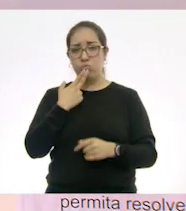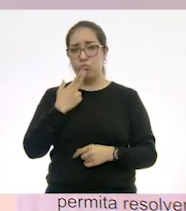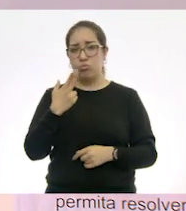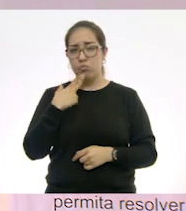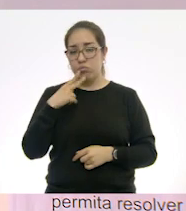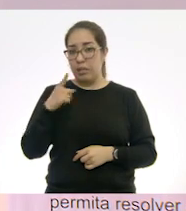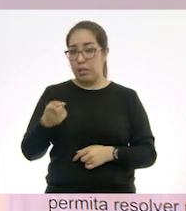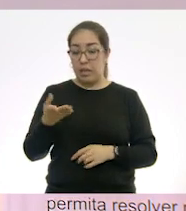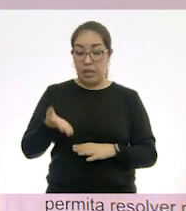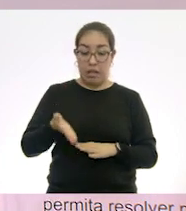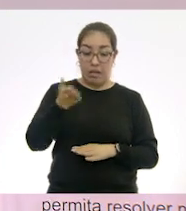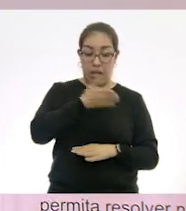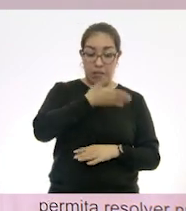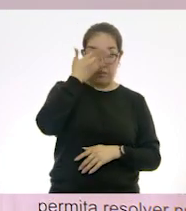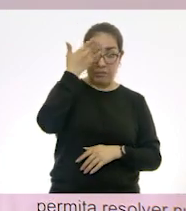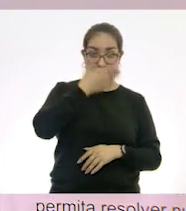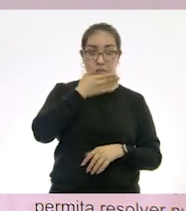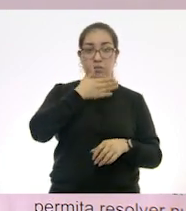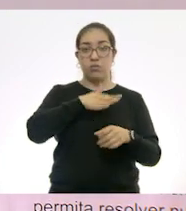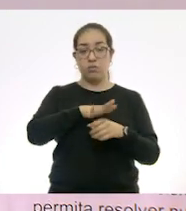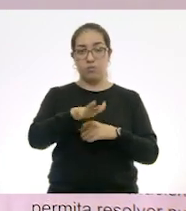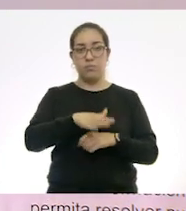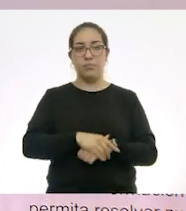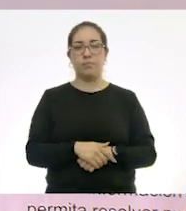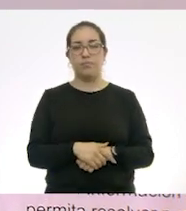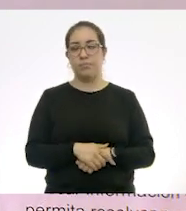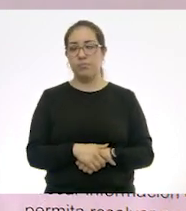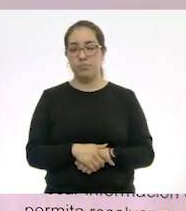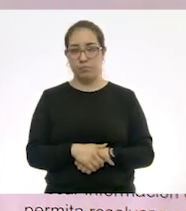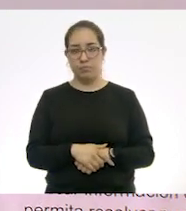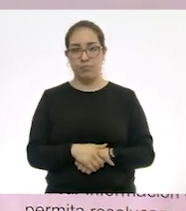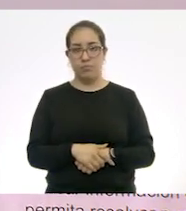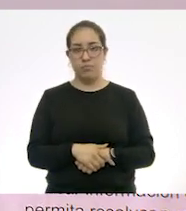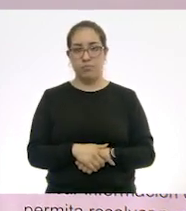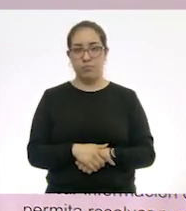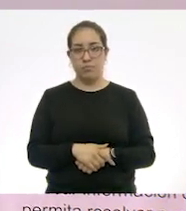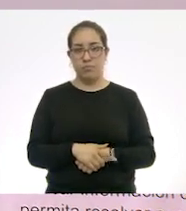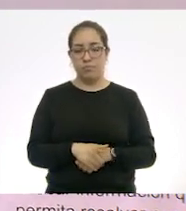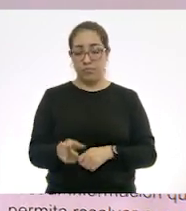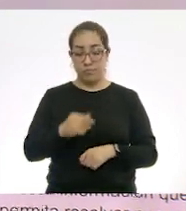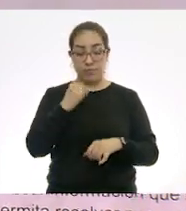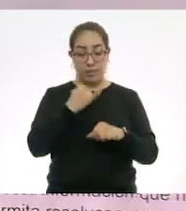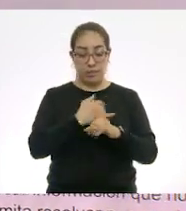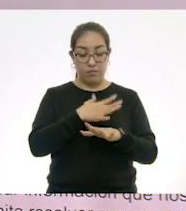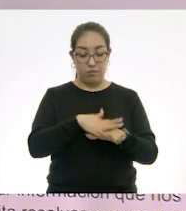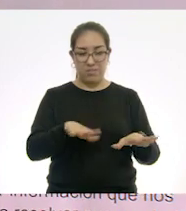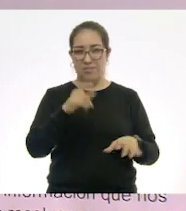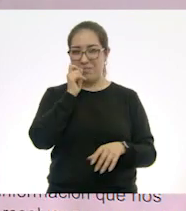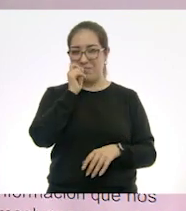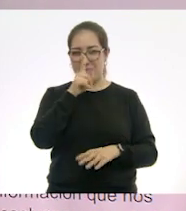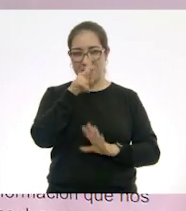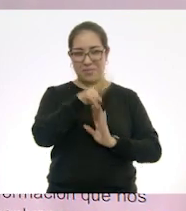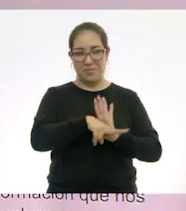que es esta información la que me está dando en el video que yo vi.